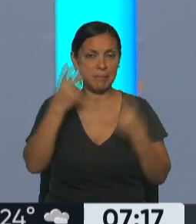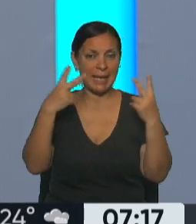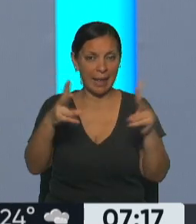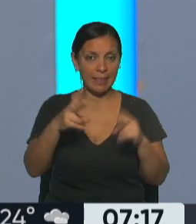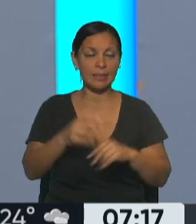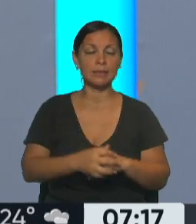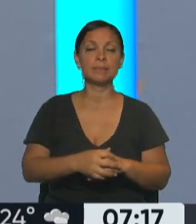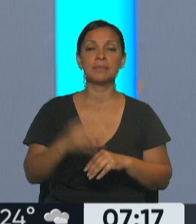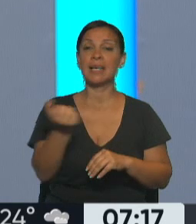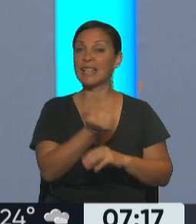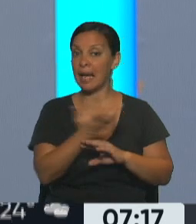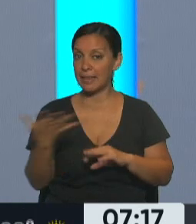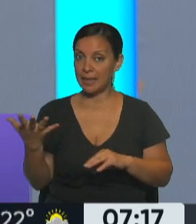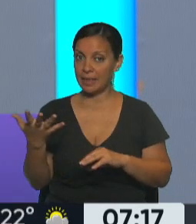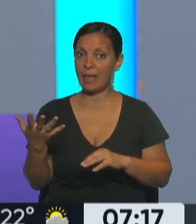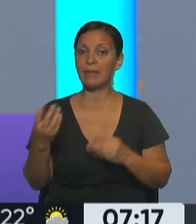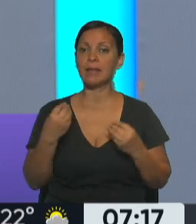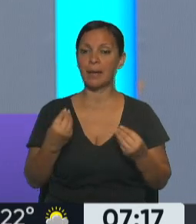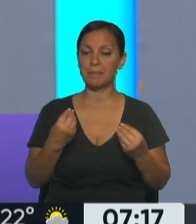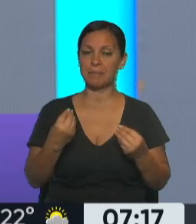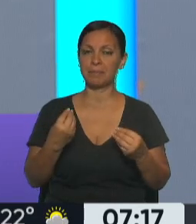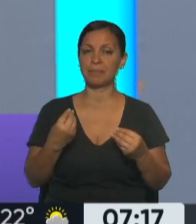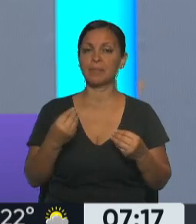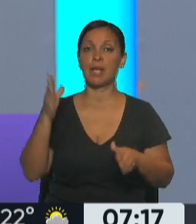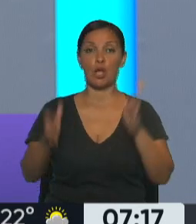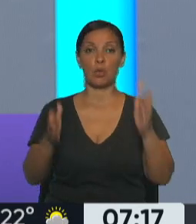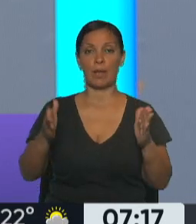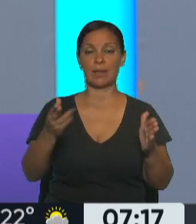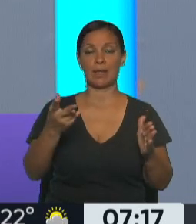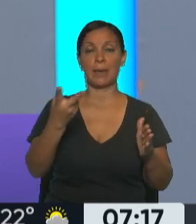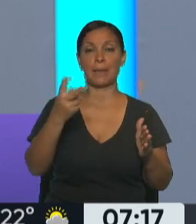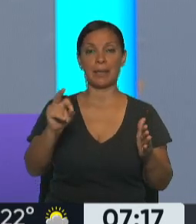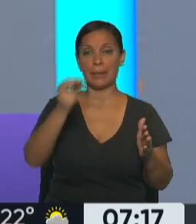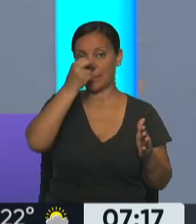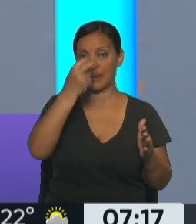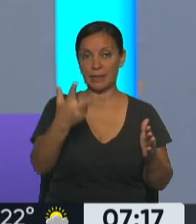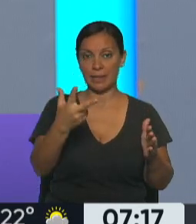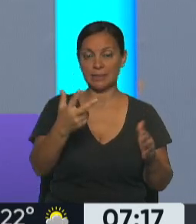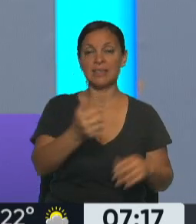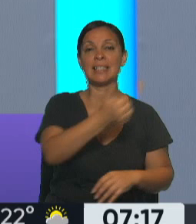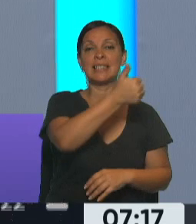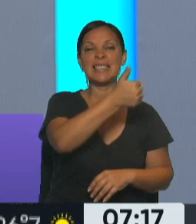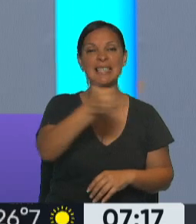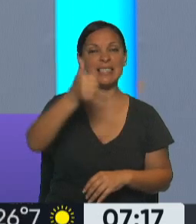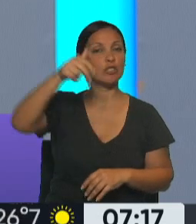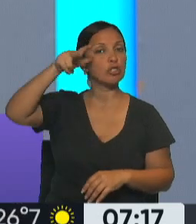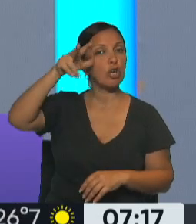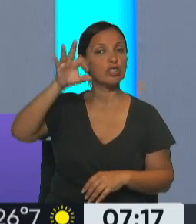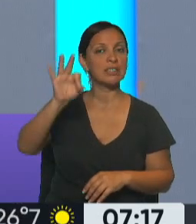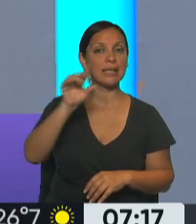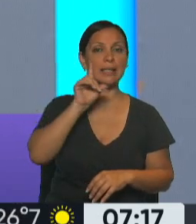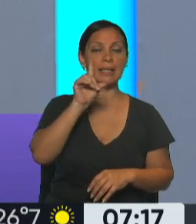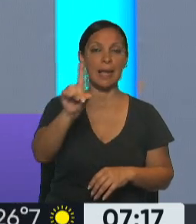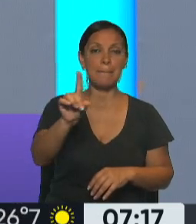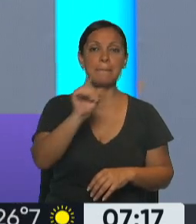que es lo que hablábamos al principio, se supo que en el 2023 hubo 680.000 migrantes solo en